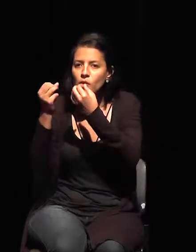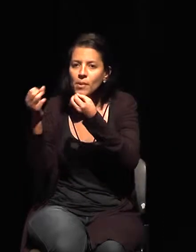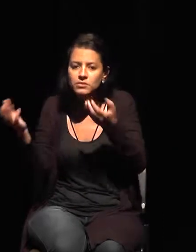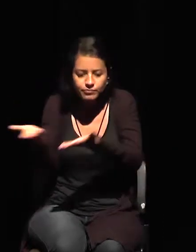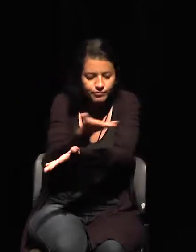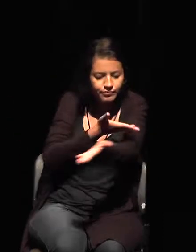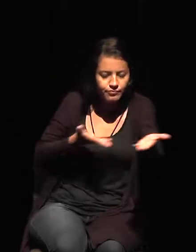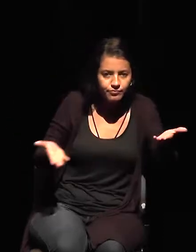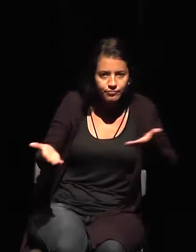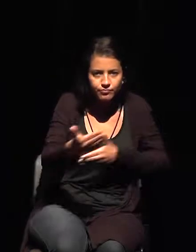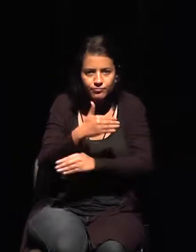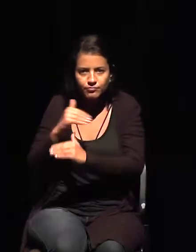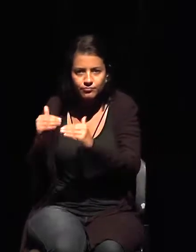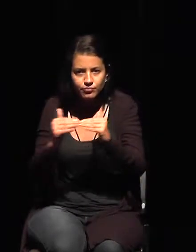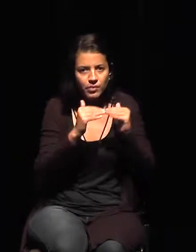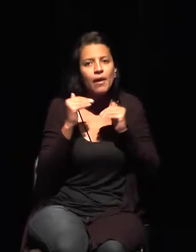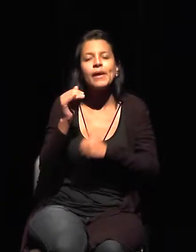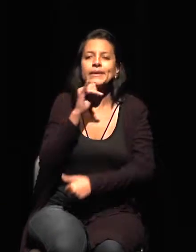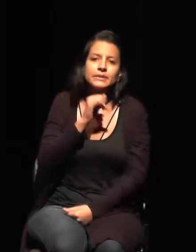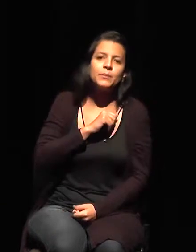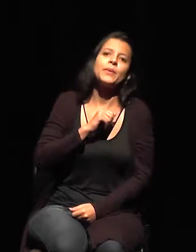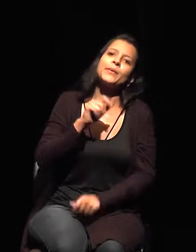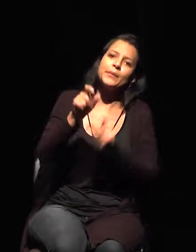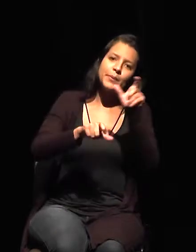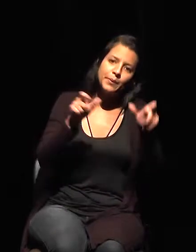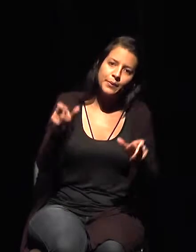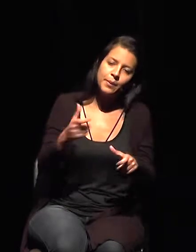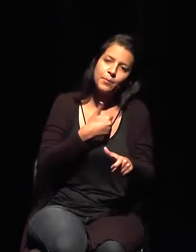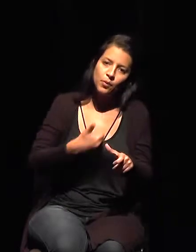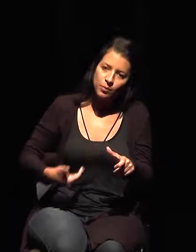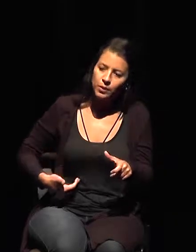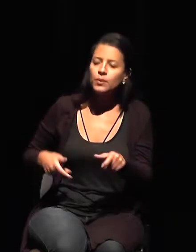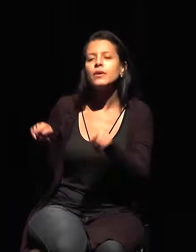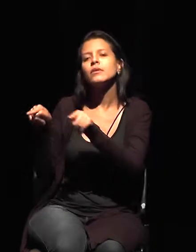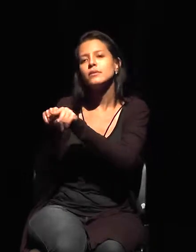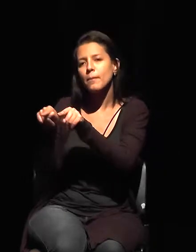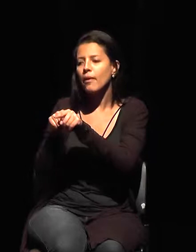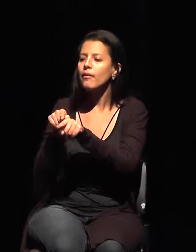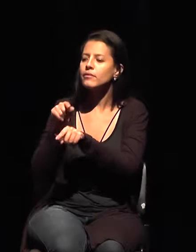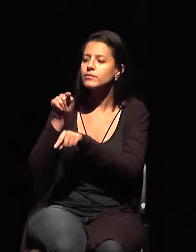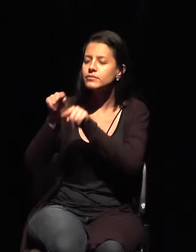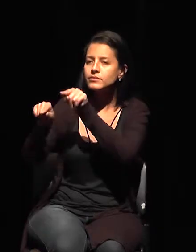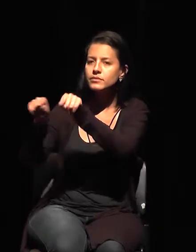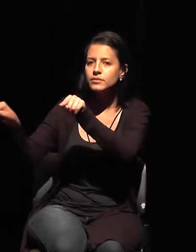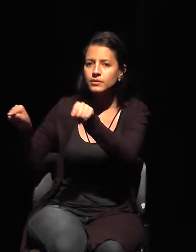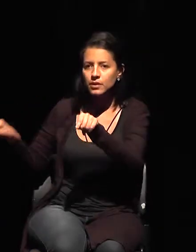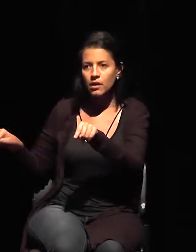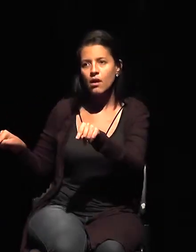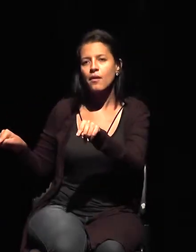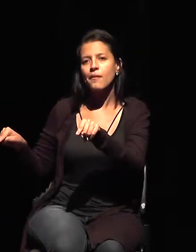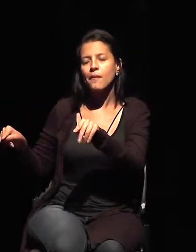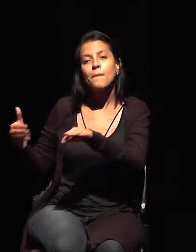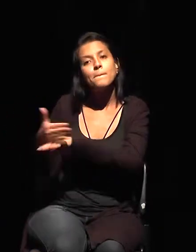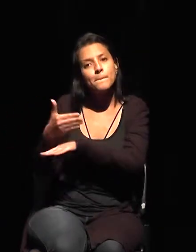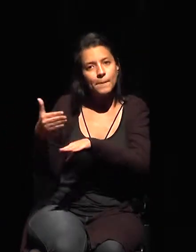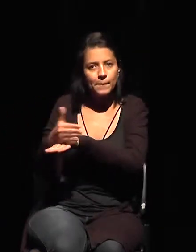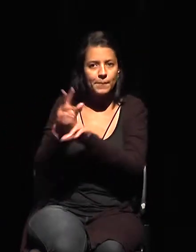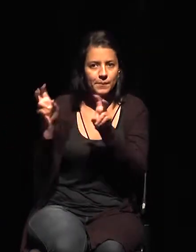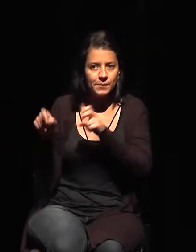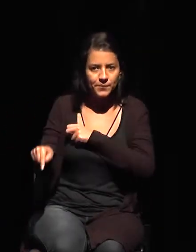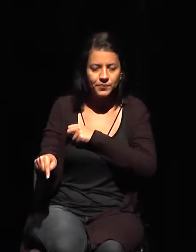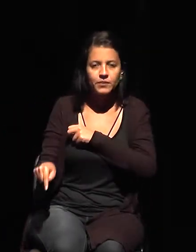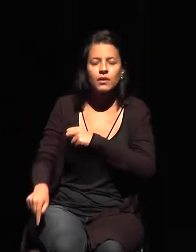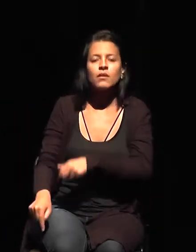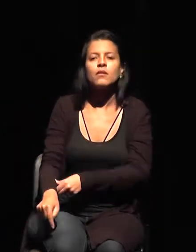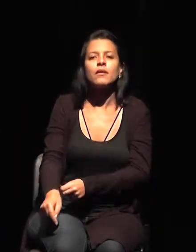figuras que acaban de cierta forma participando directa o indirectamente de ese tema. Cuando hablamos de ministerio de justicia,